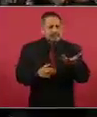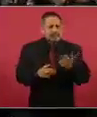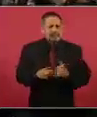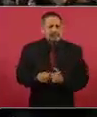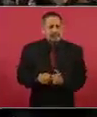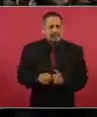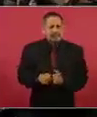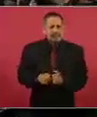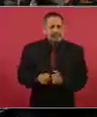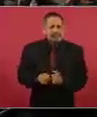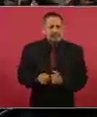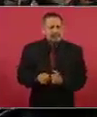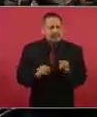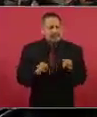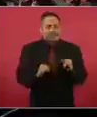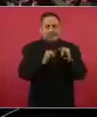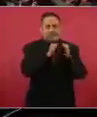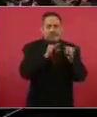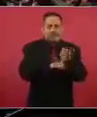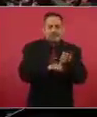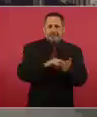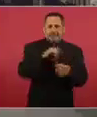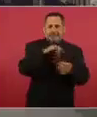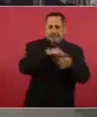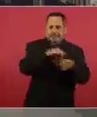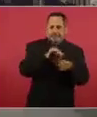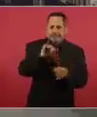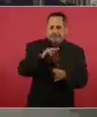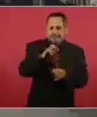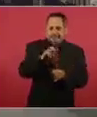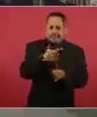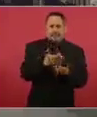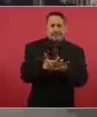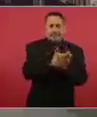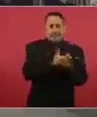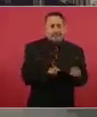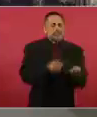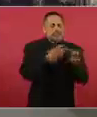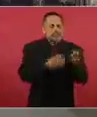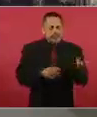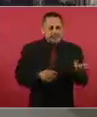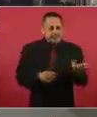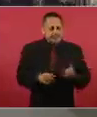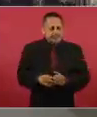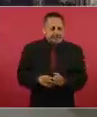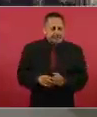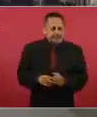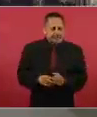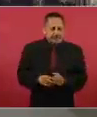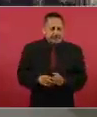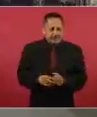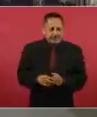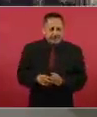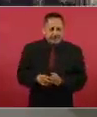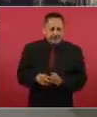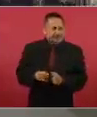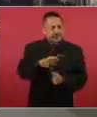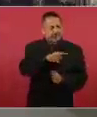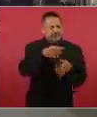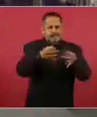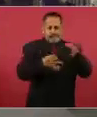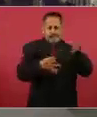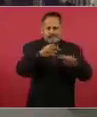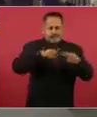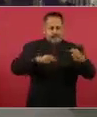Instituto Electoral? Sí, estos magistrados,